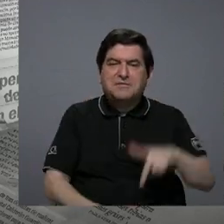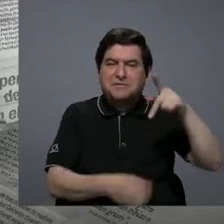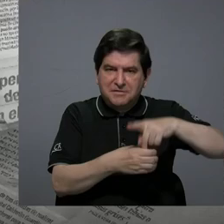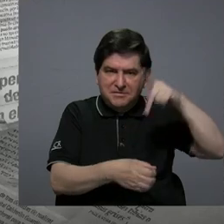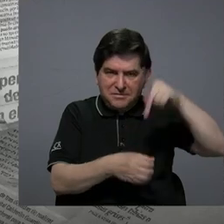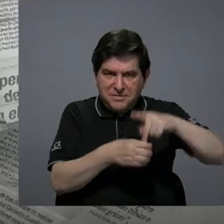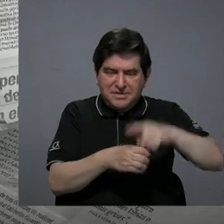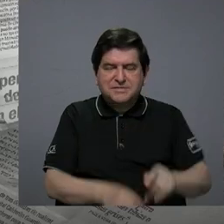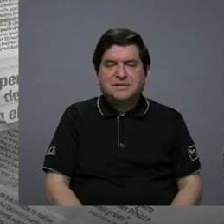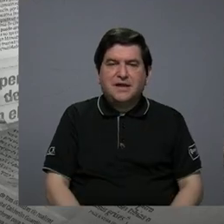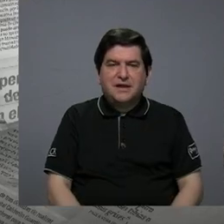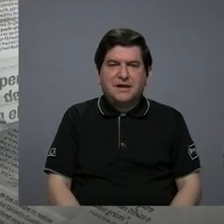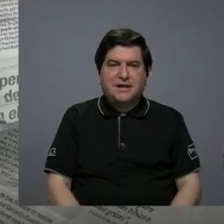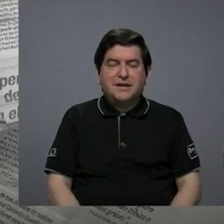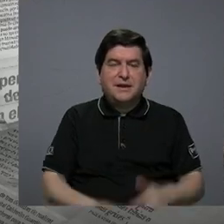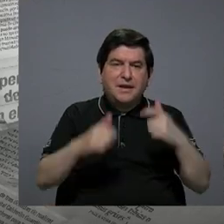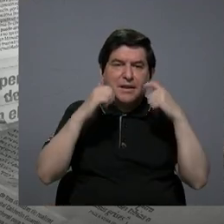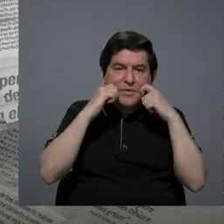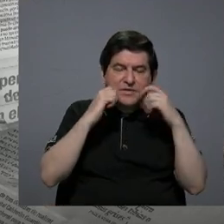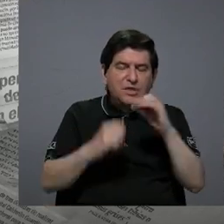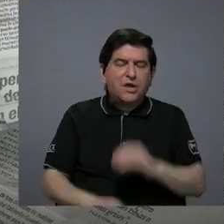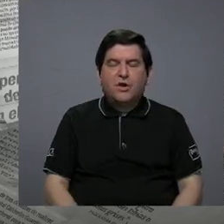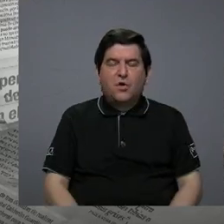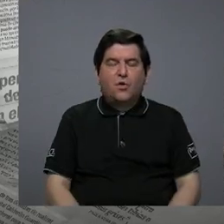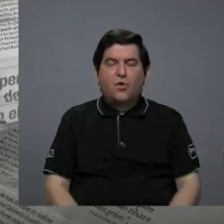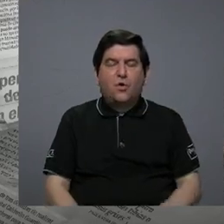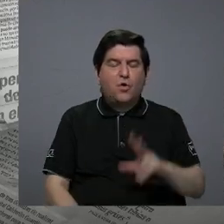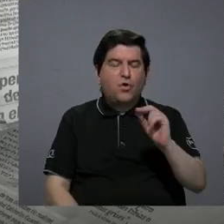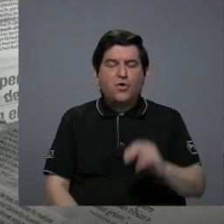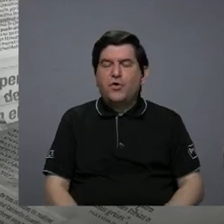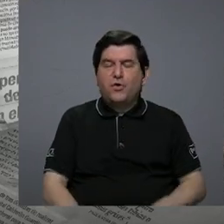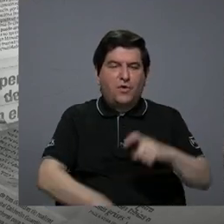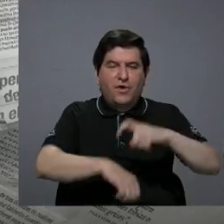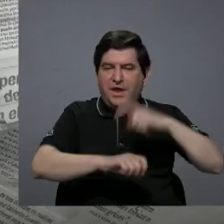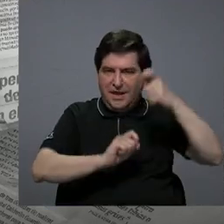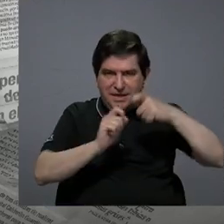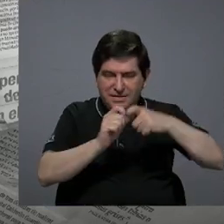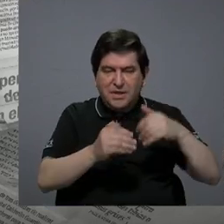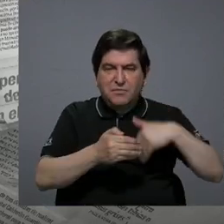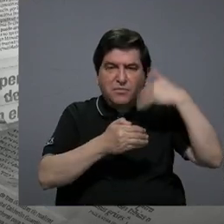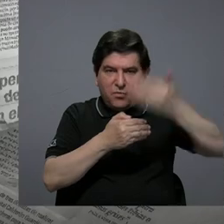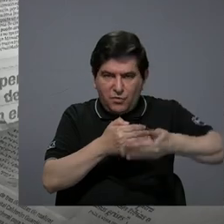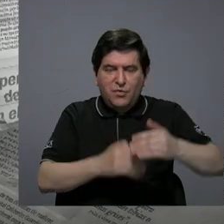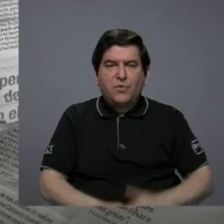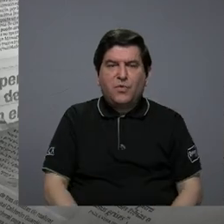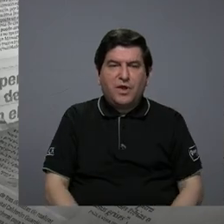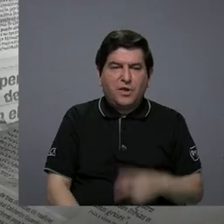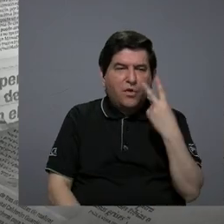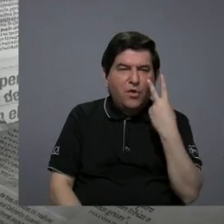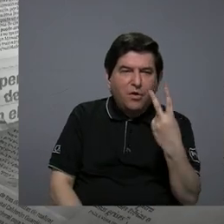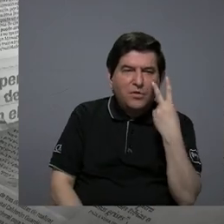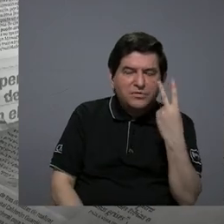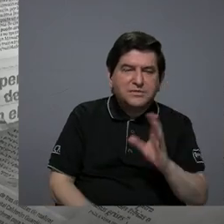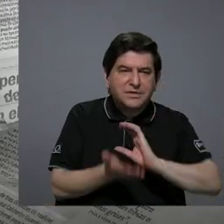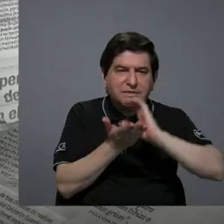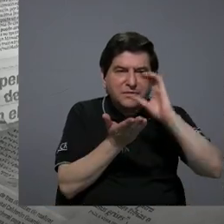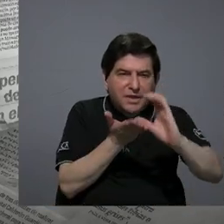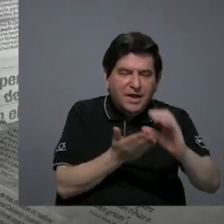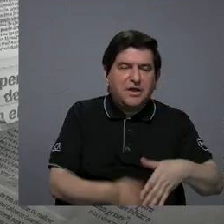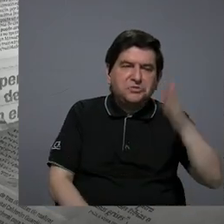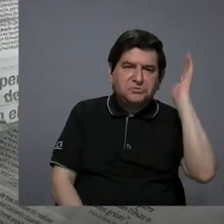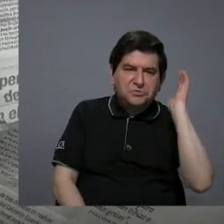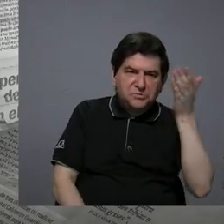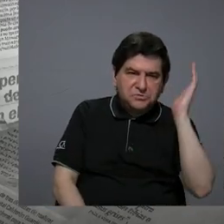presencial o lo que llaman asincrónicamente que luego retomaban y veían el curso la